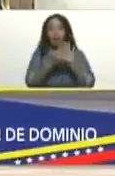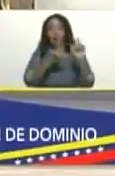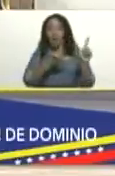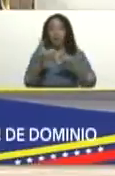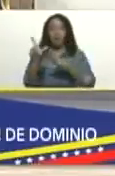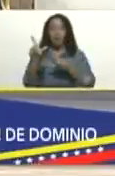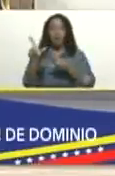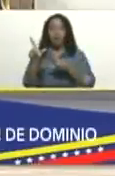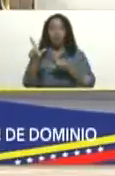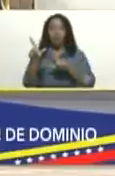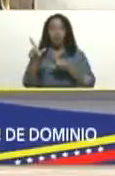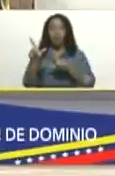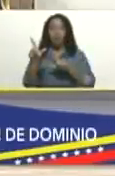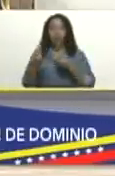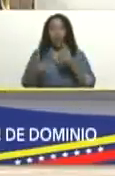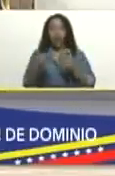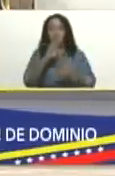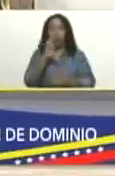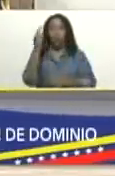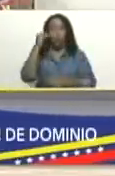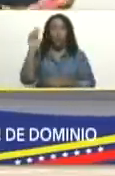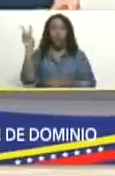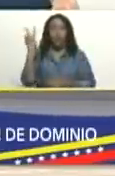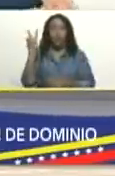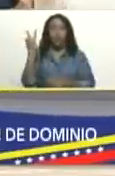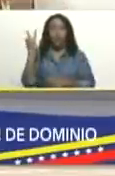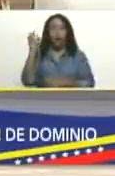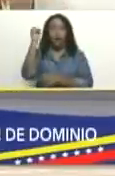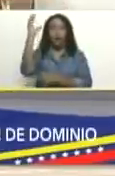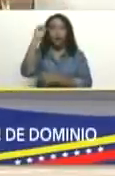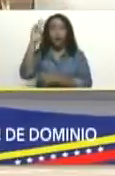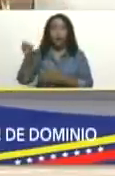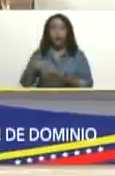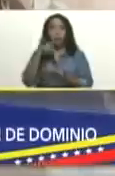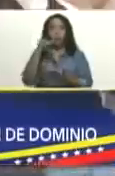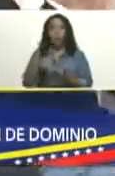de la República Bolivariana de Venezuela muchas gracias a la Asamblea Nacional